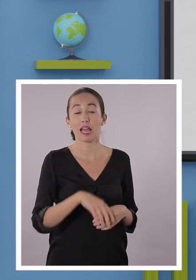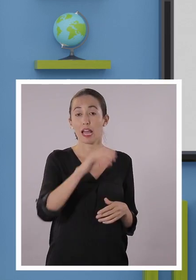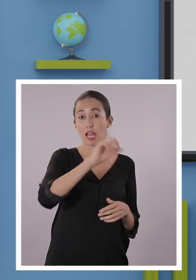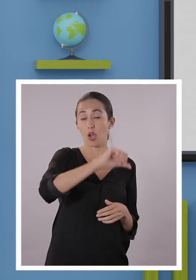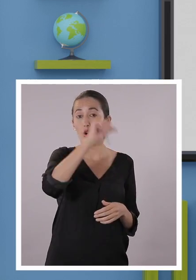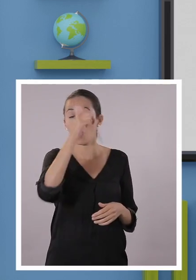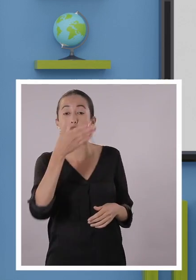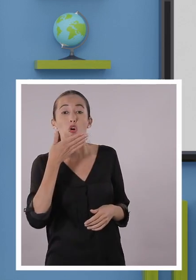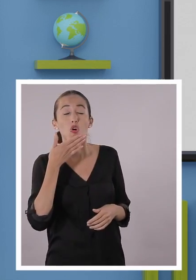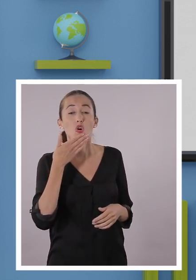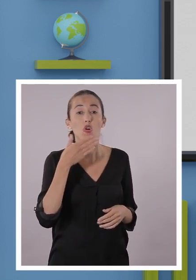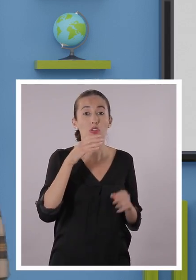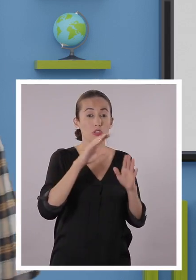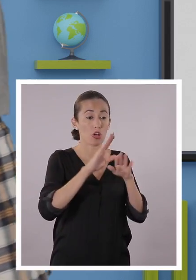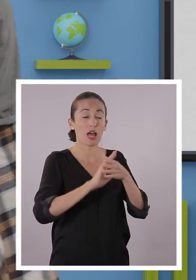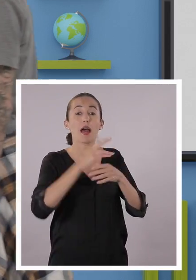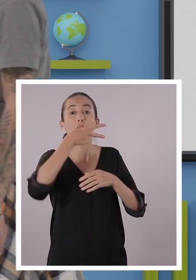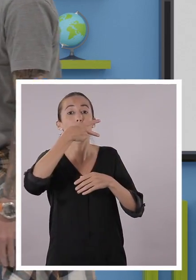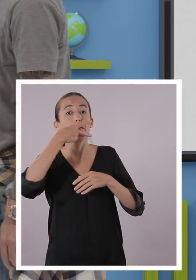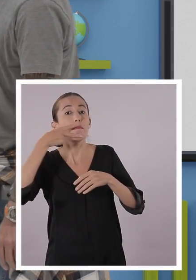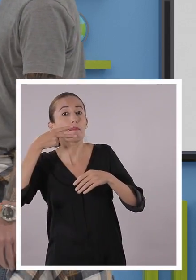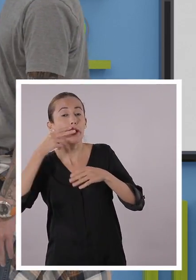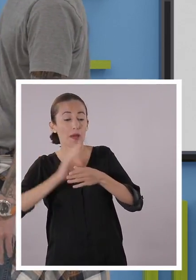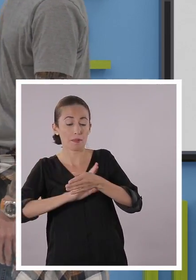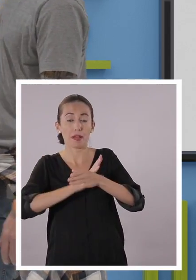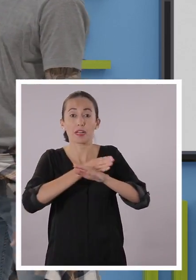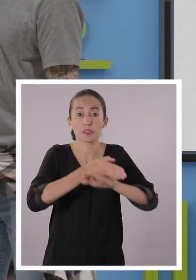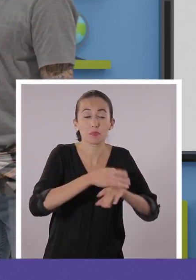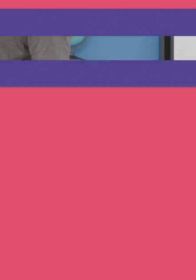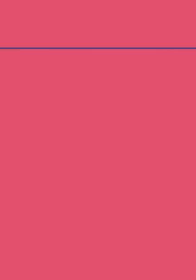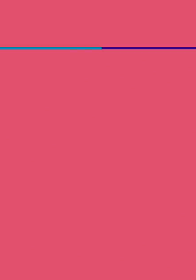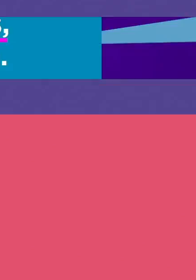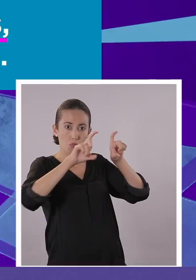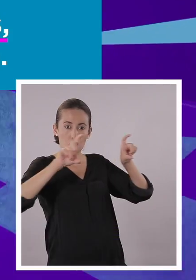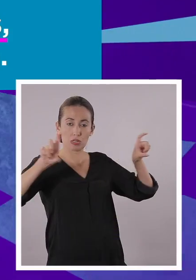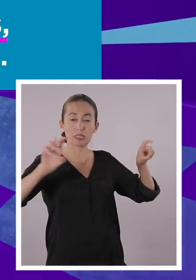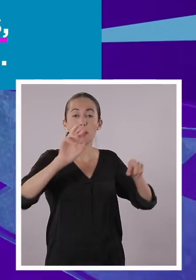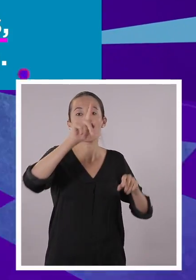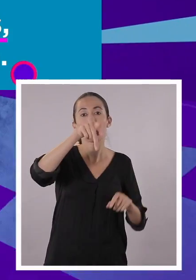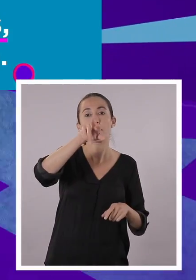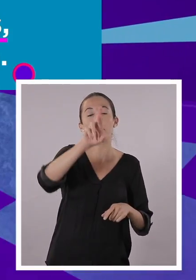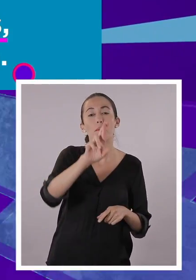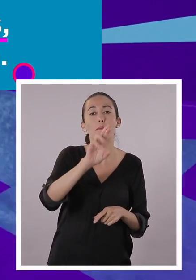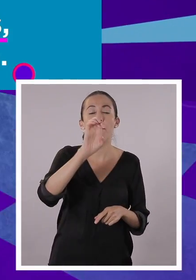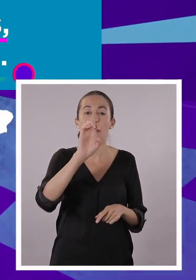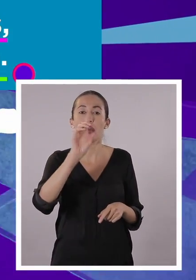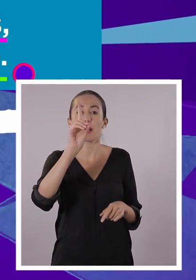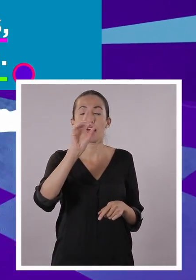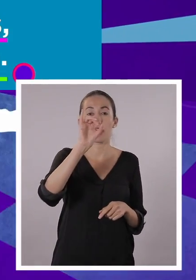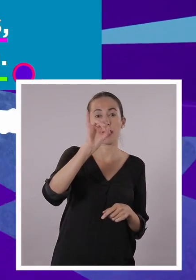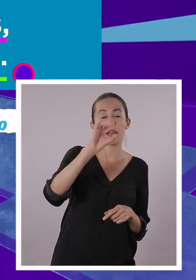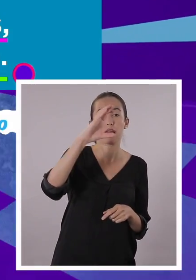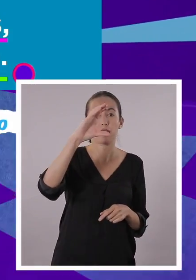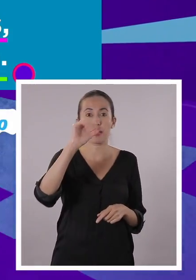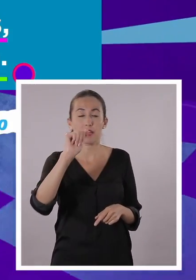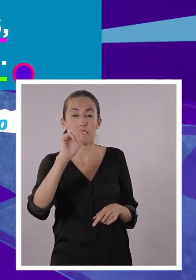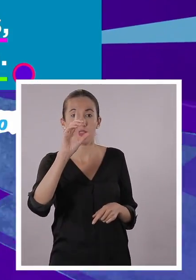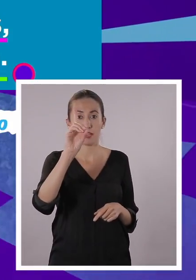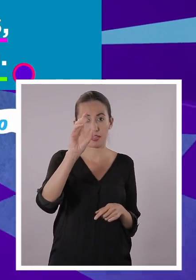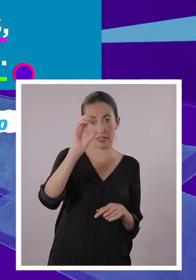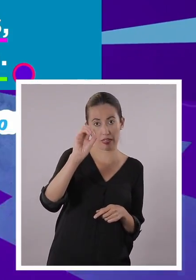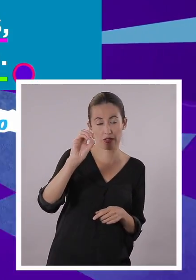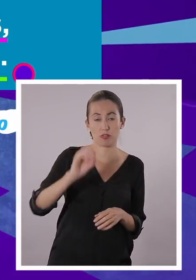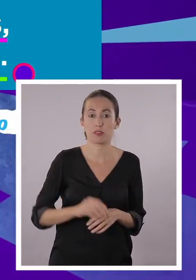En cambio, el predicado es el verbo más lo que va después, que es el complemento. Ok. Sería